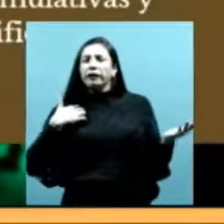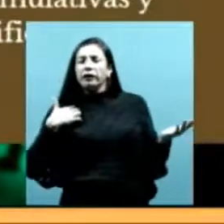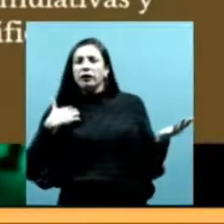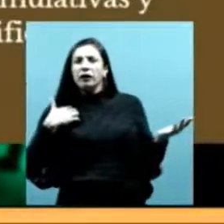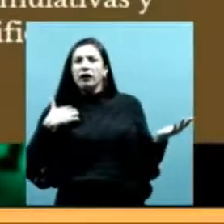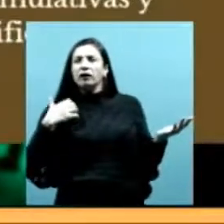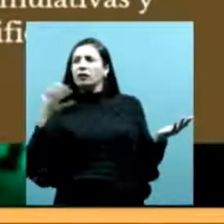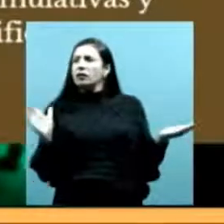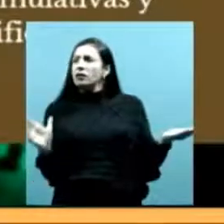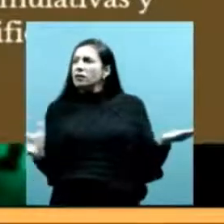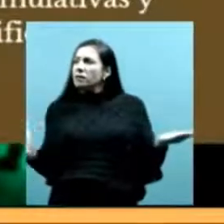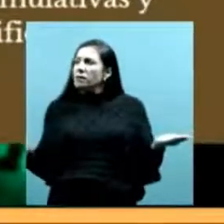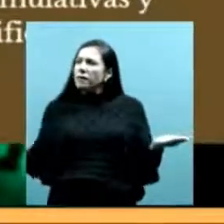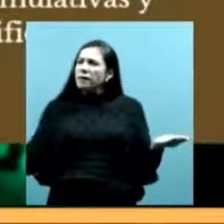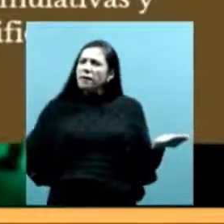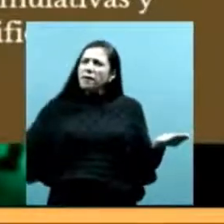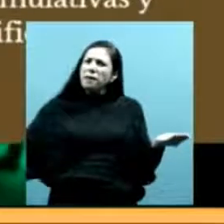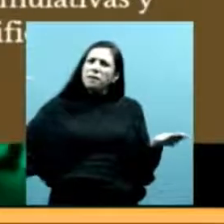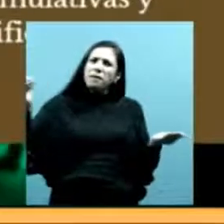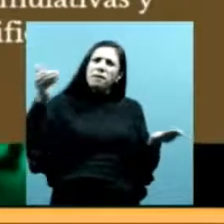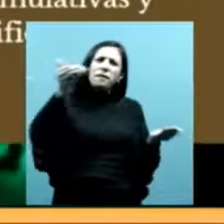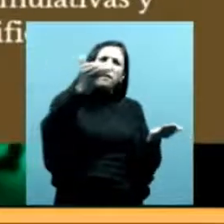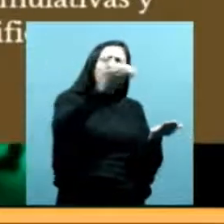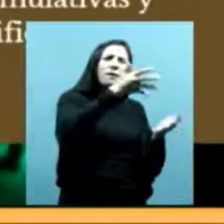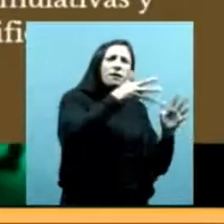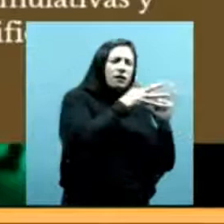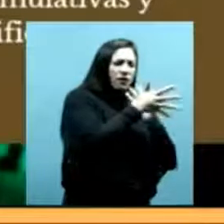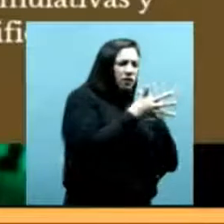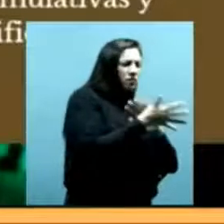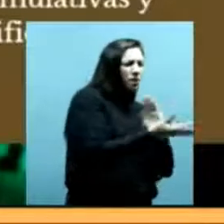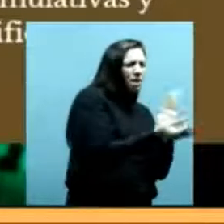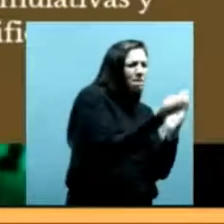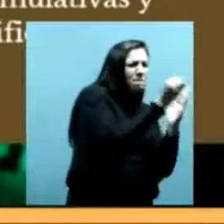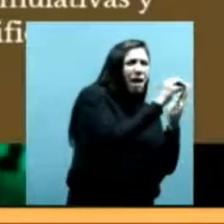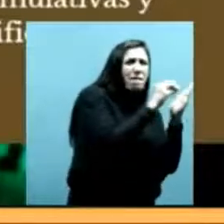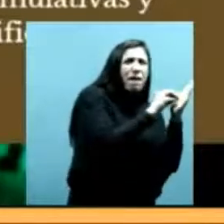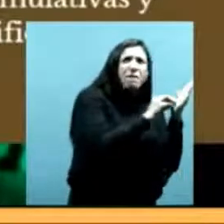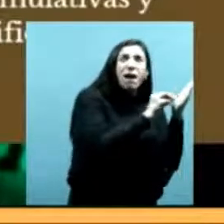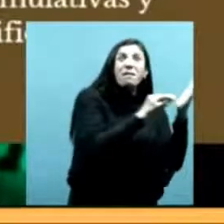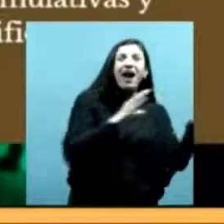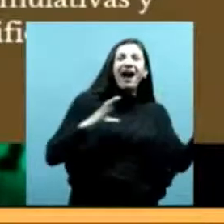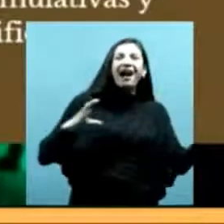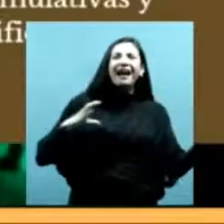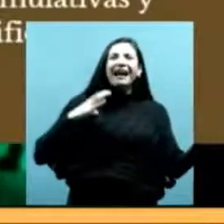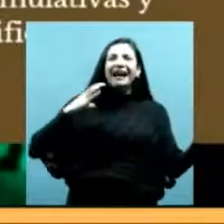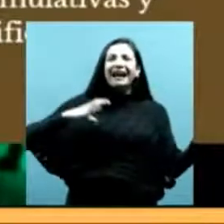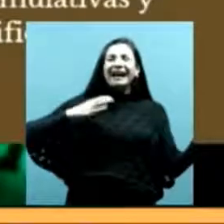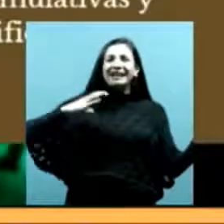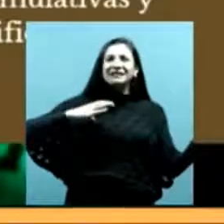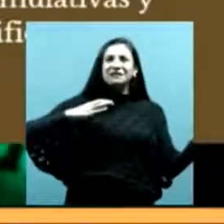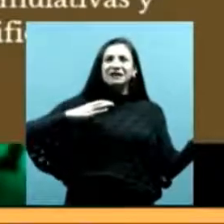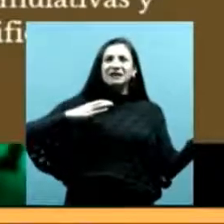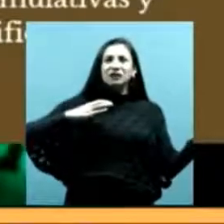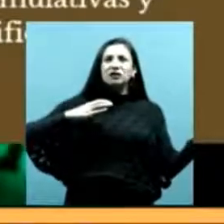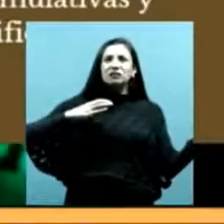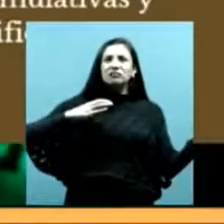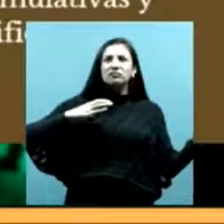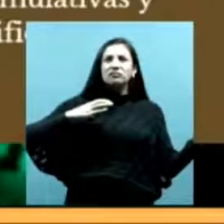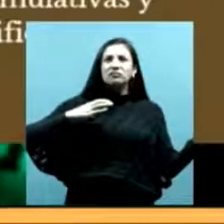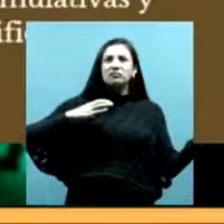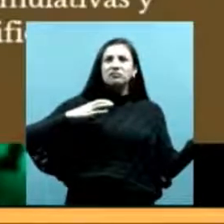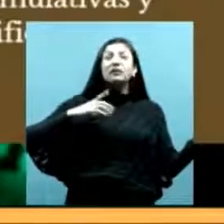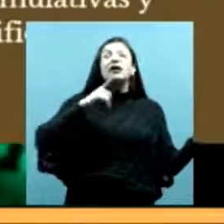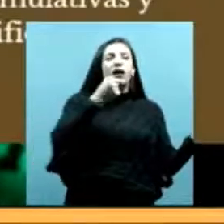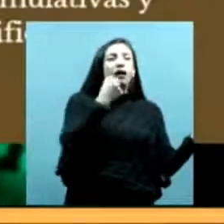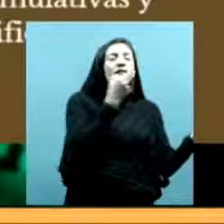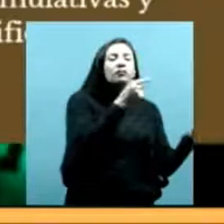indios autorizados, indios buenos, indios amigos, y otras clasificaciones que van apareciendo, son consagradas por la ley,